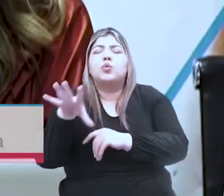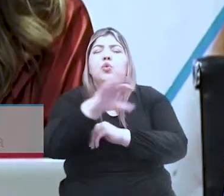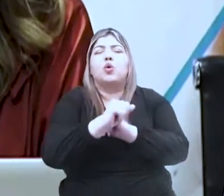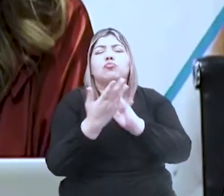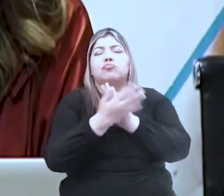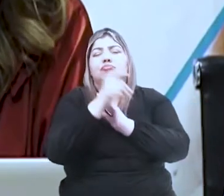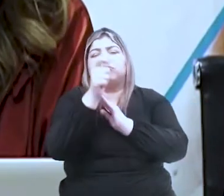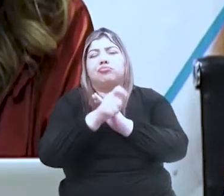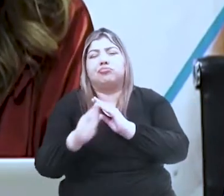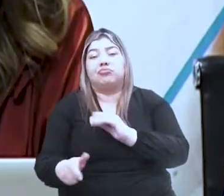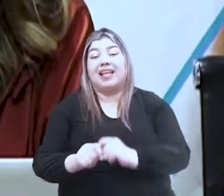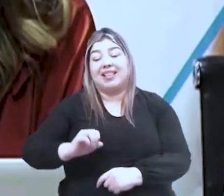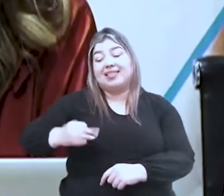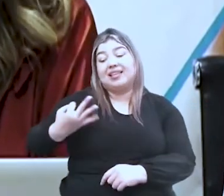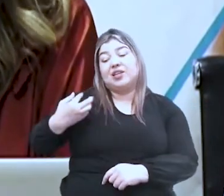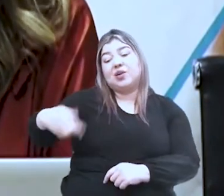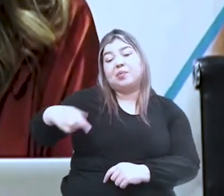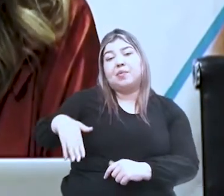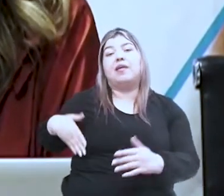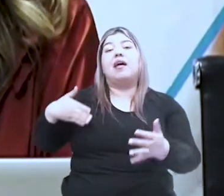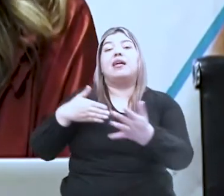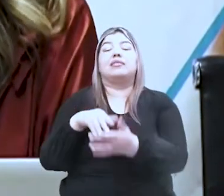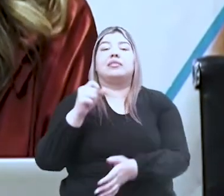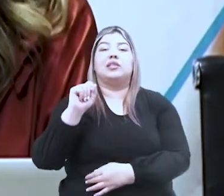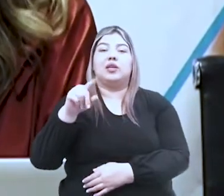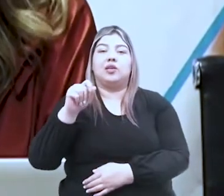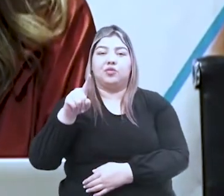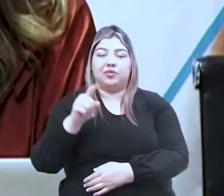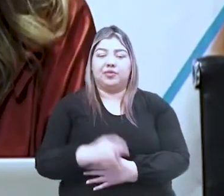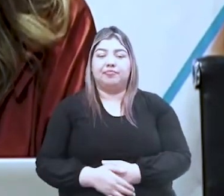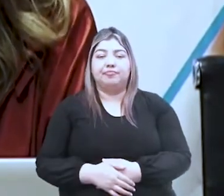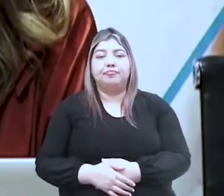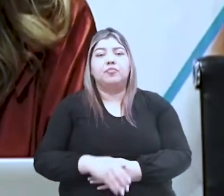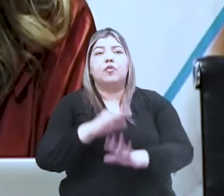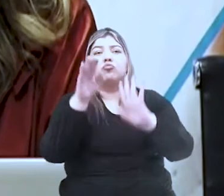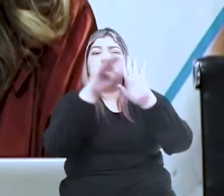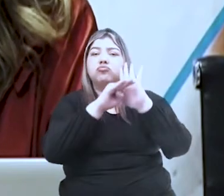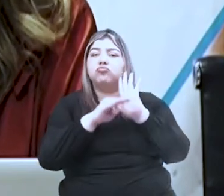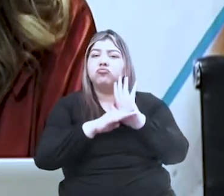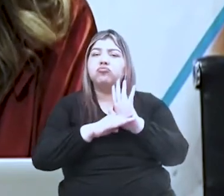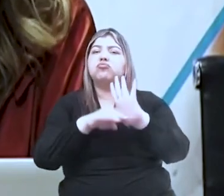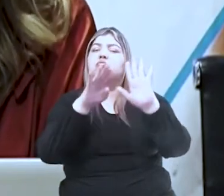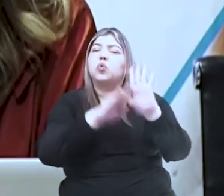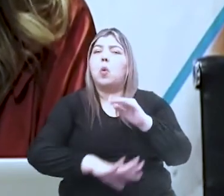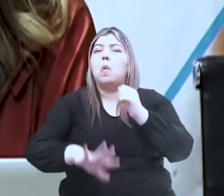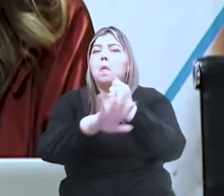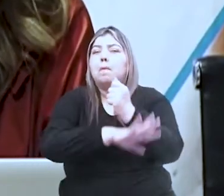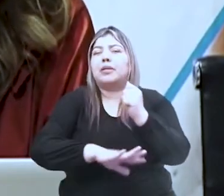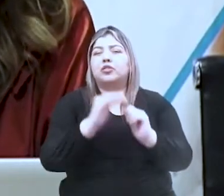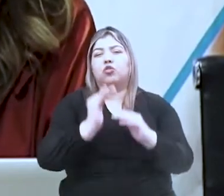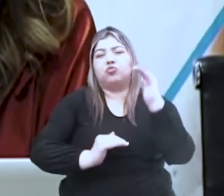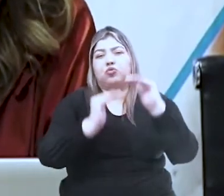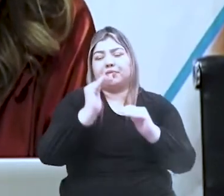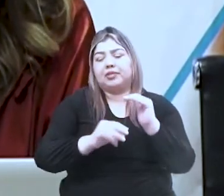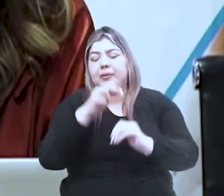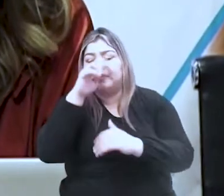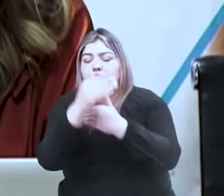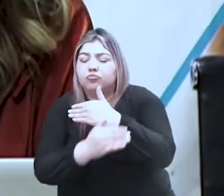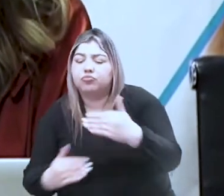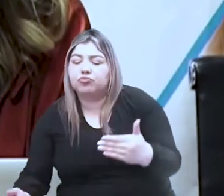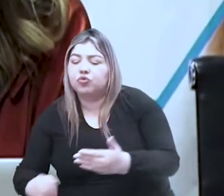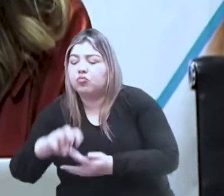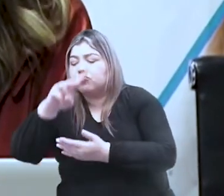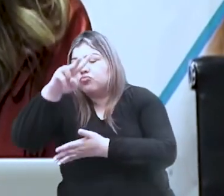tercero a once grado. Con referencia a los estándares básicos de competencias y en los más pequeños en las competencias de